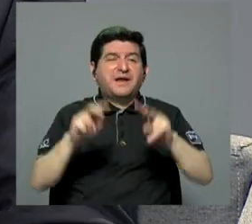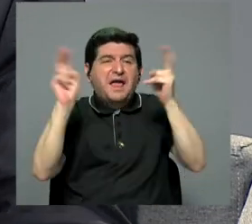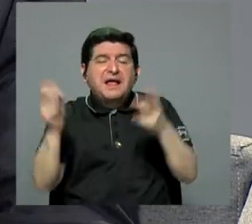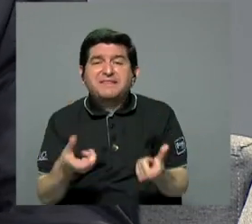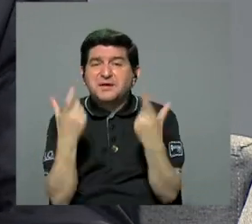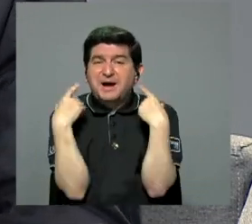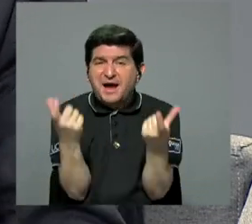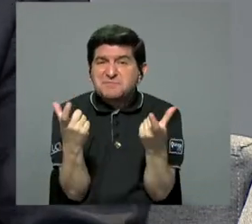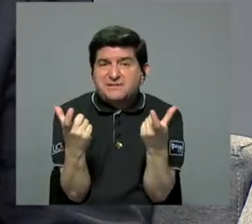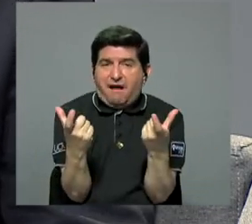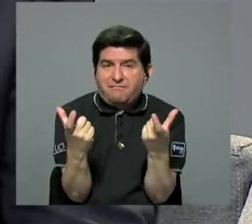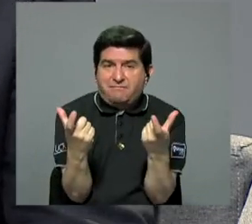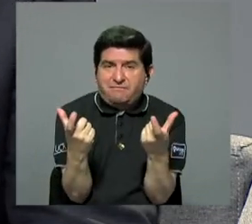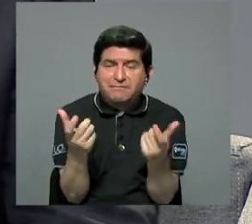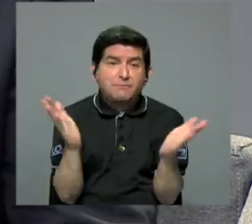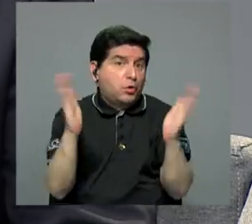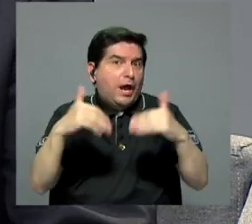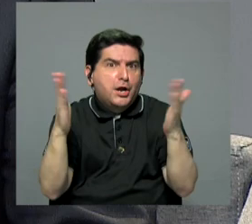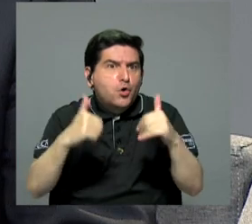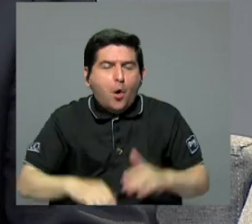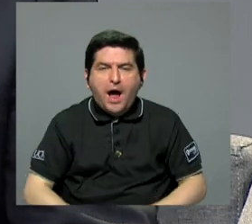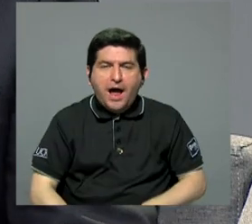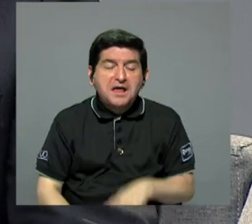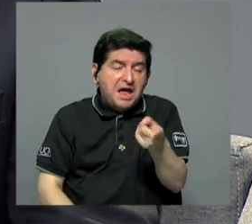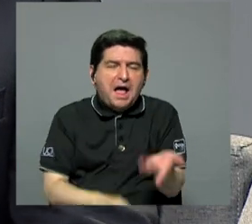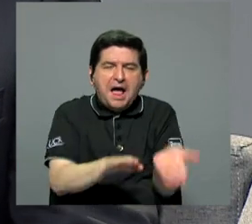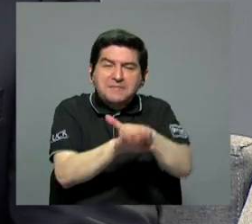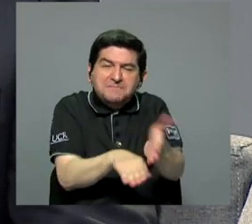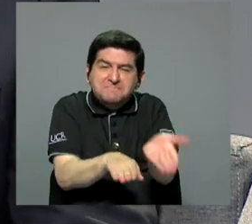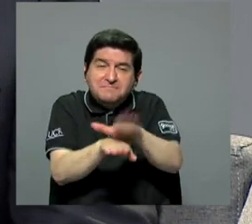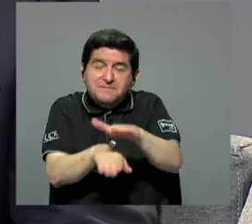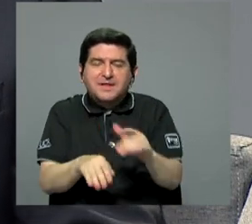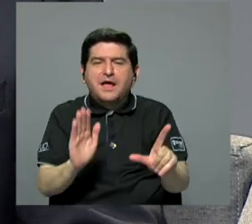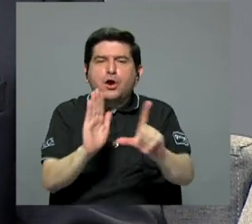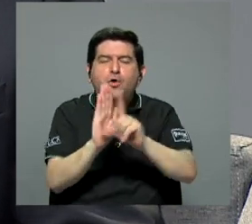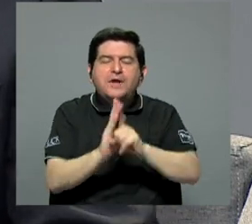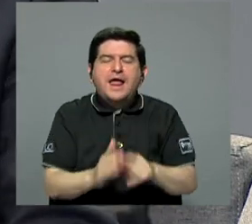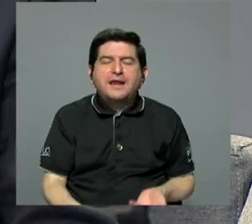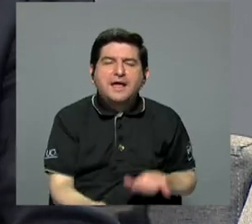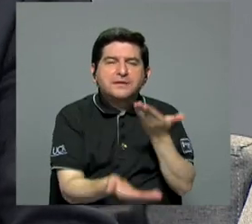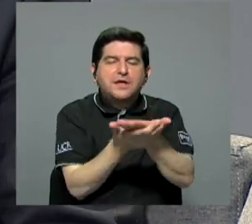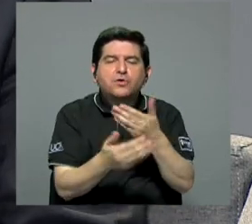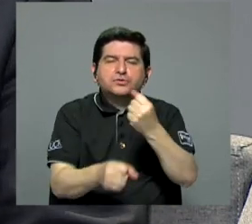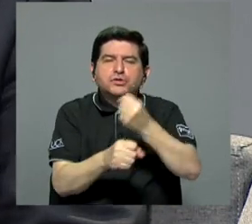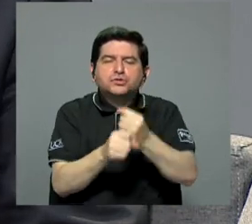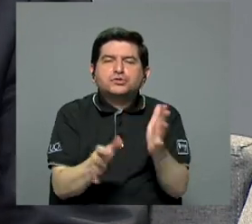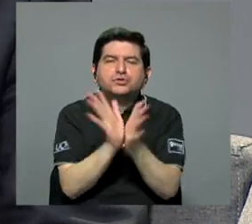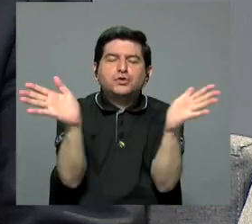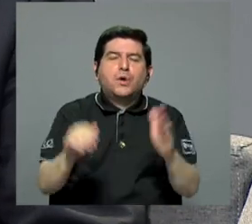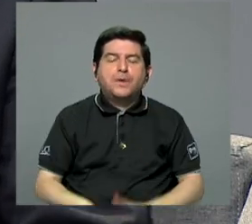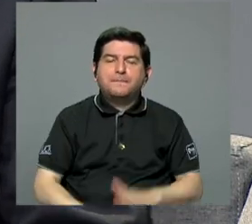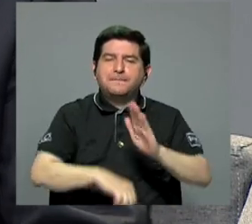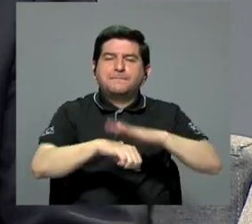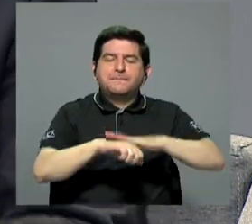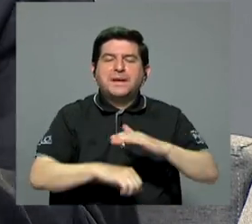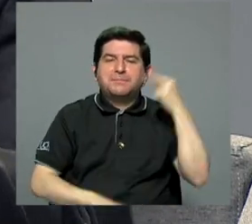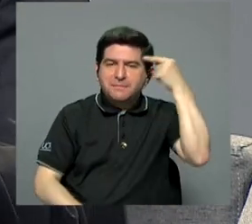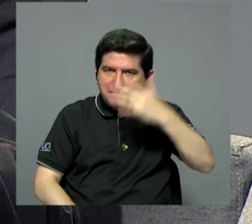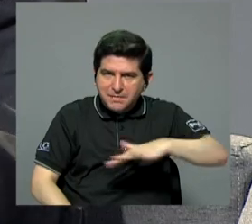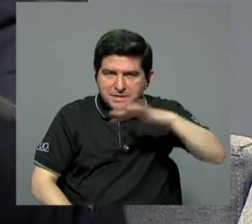tema del capital, porque no hay, entonces se hacen todas las triquiñuelas con la ley de concesión de obra pública, donde se le permite al Estado